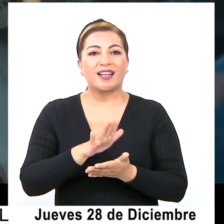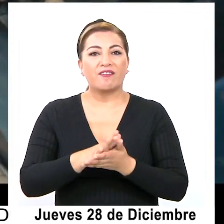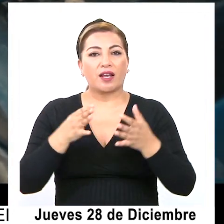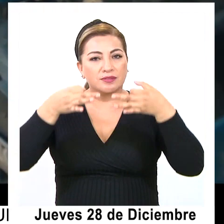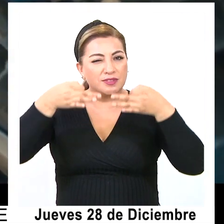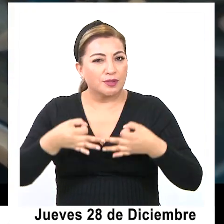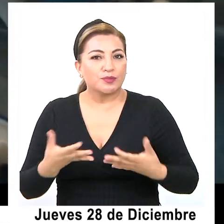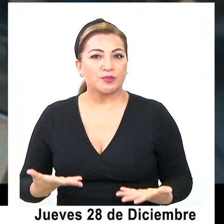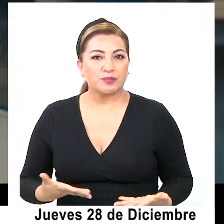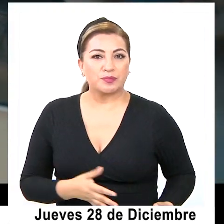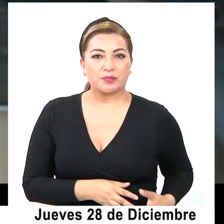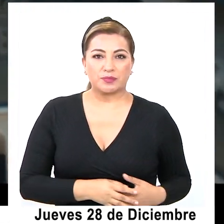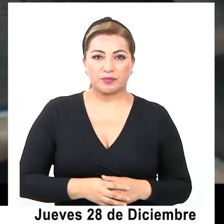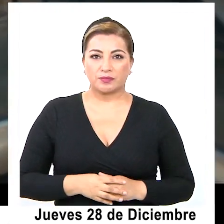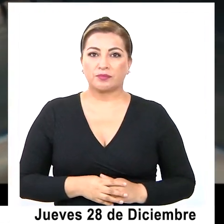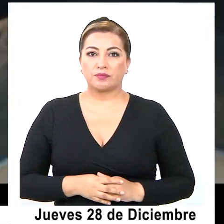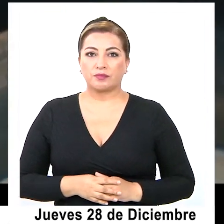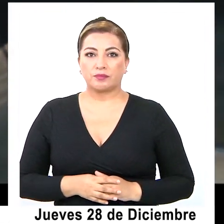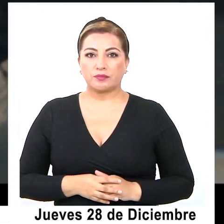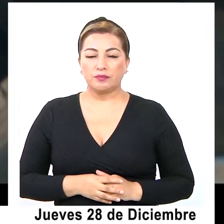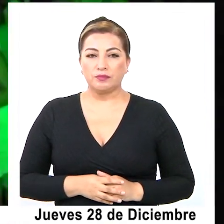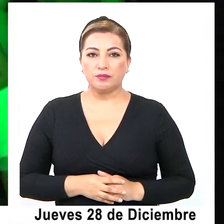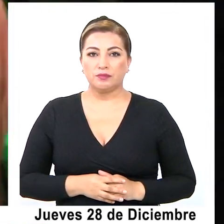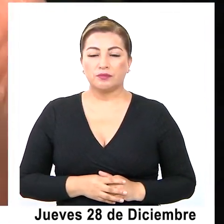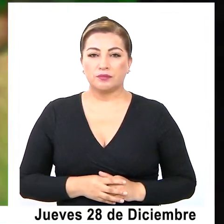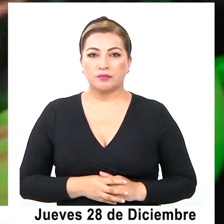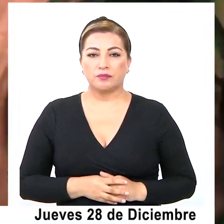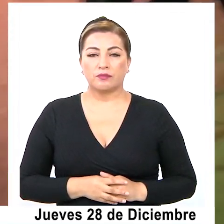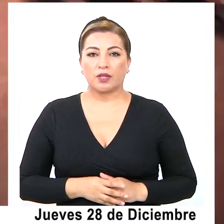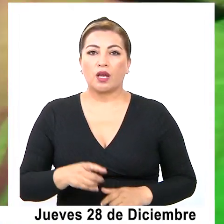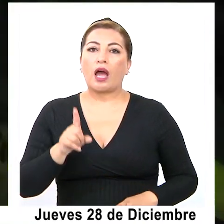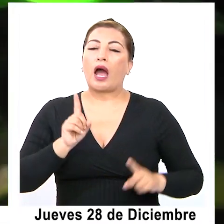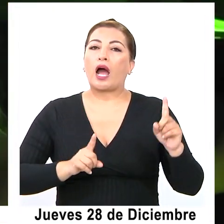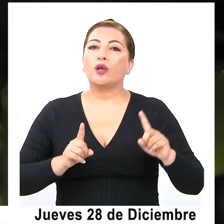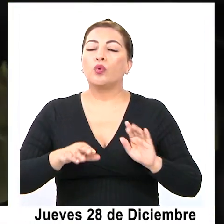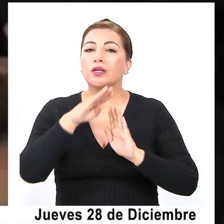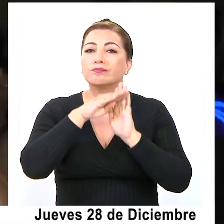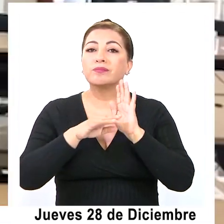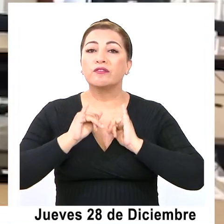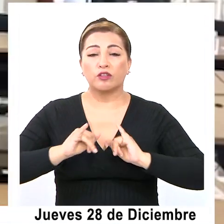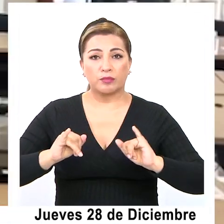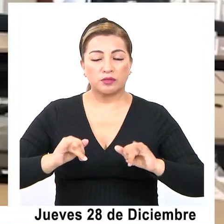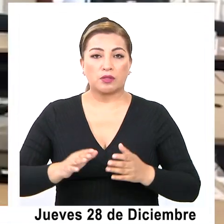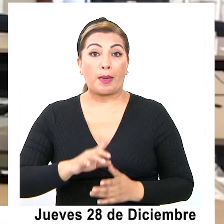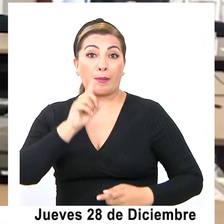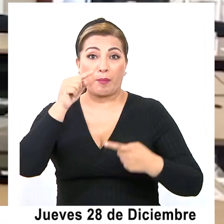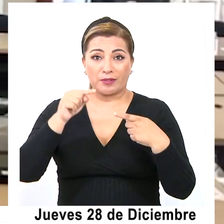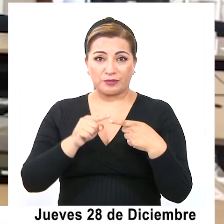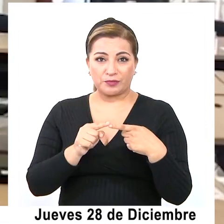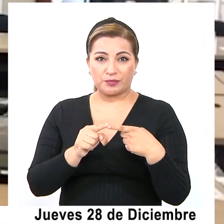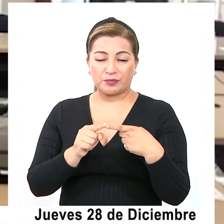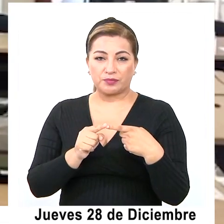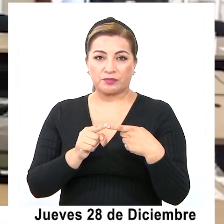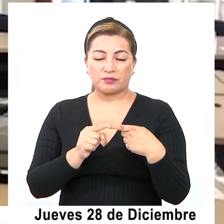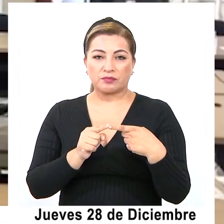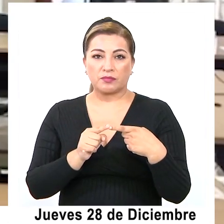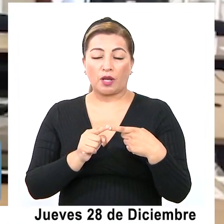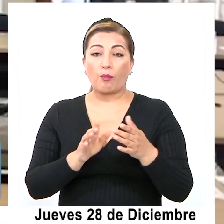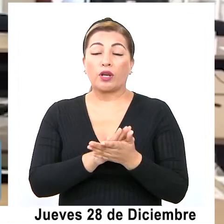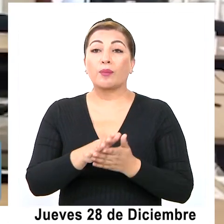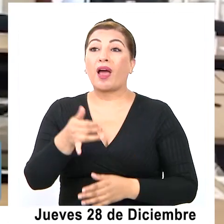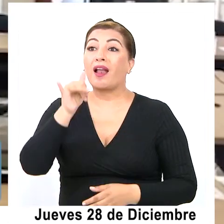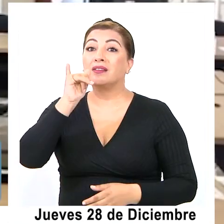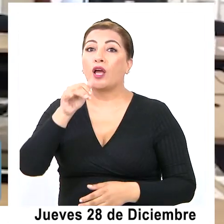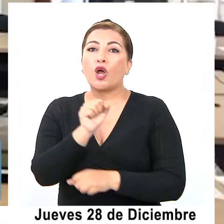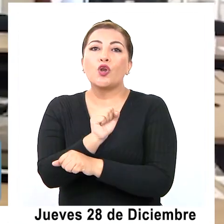seguridad. Desde la dirección regional de la ONEMI les queremos entregar algunas pequeñas recomendaciones. En primer lugar, si va a consumir alcohol